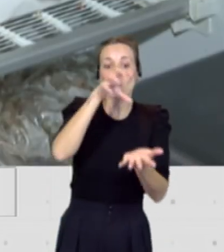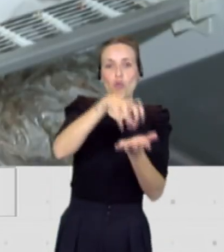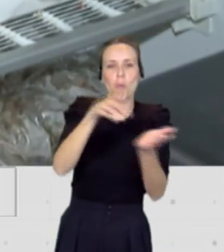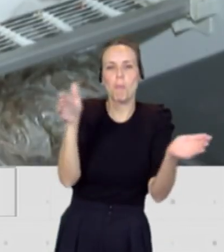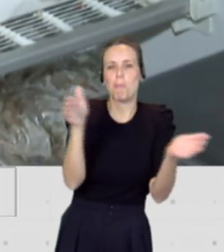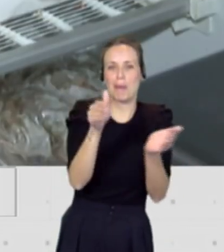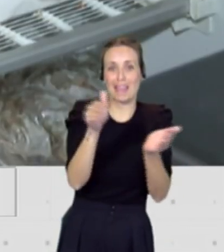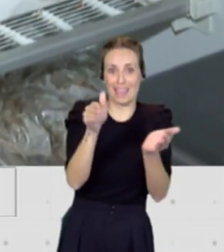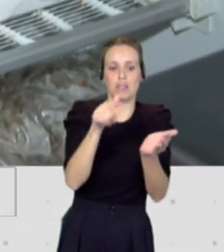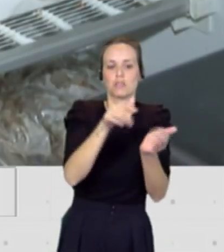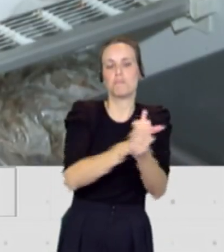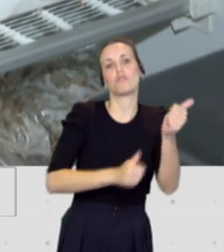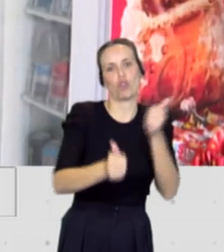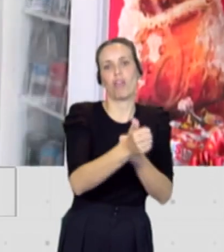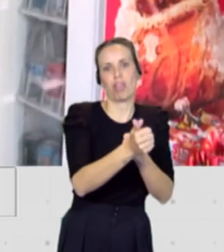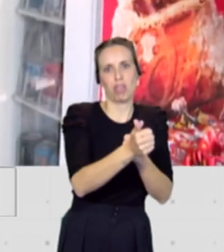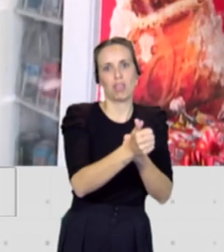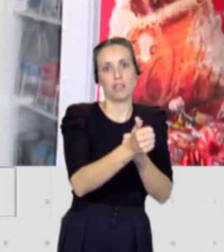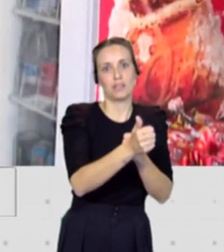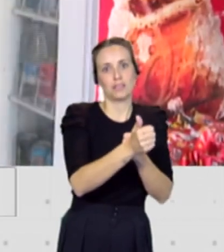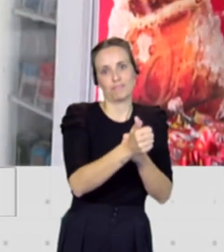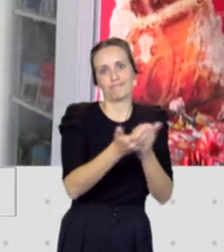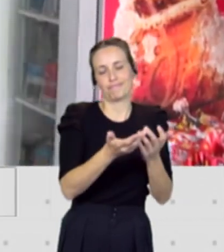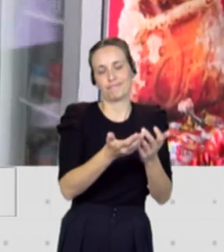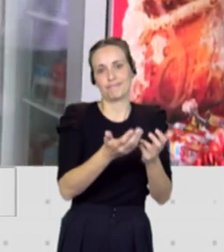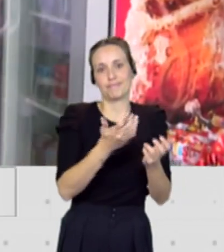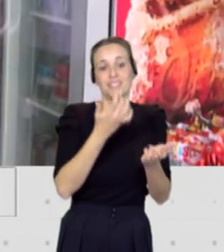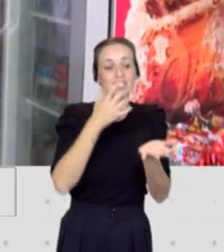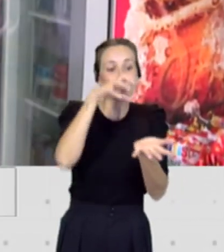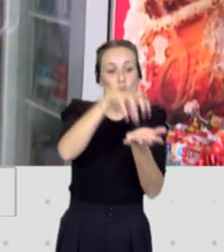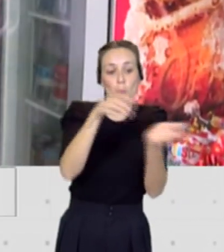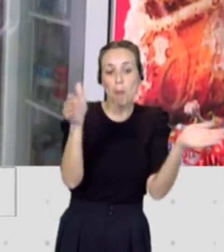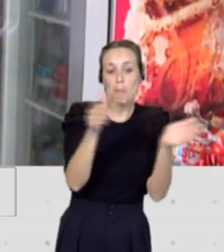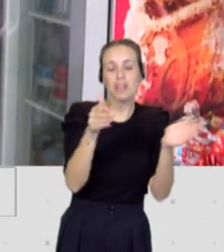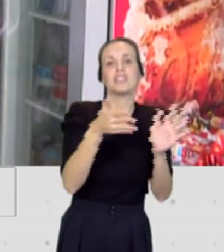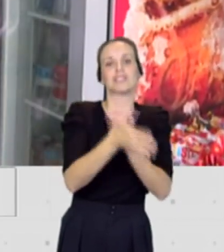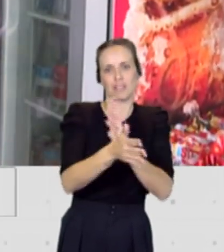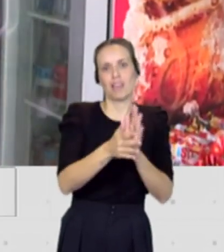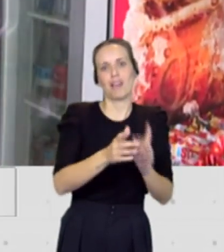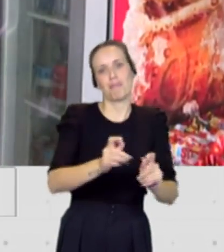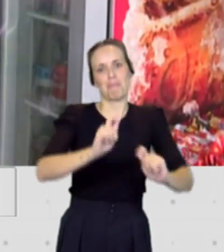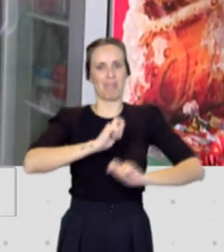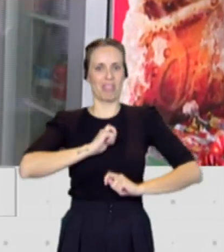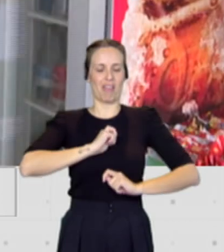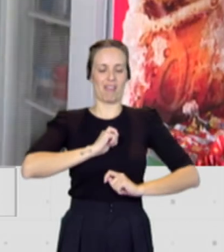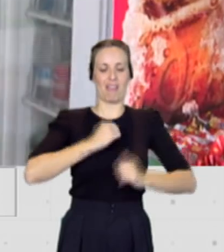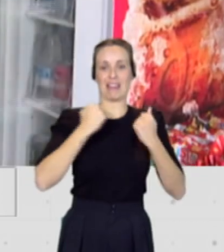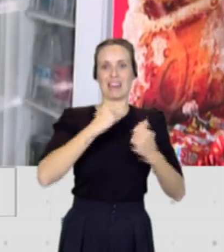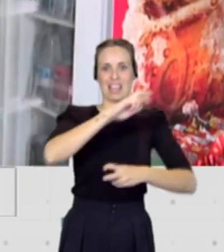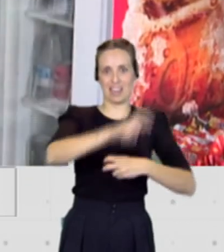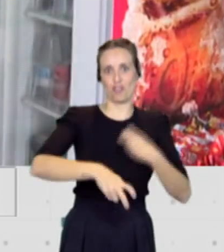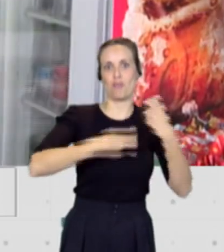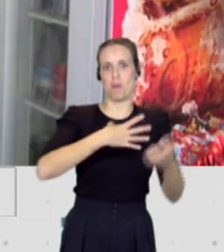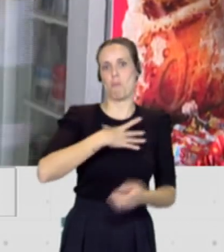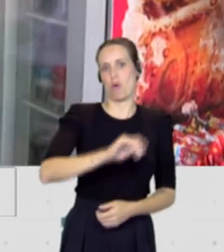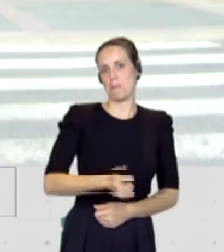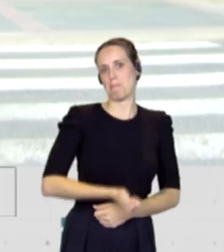pequeños de generación y que eso posibilite cada vez más penetración de renovables en Canarias. Yo creo que